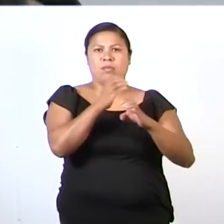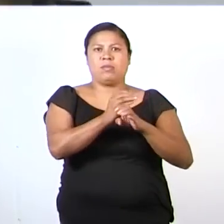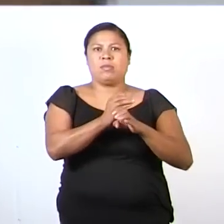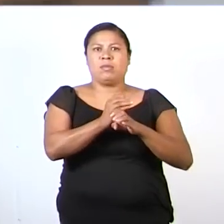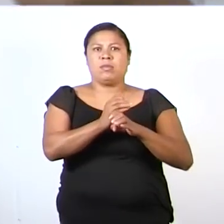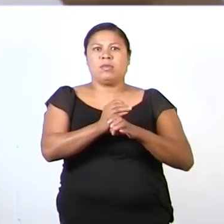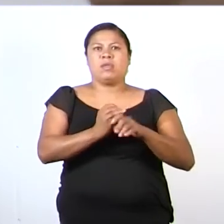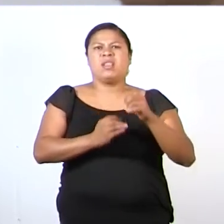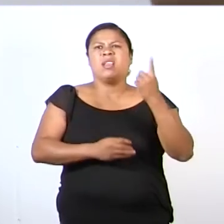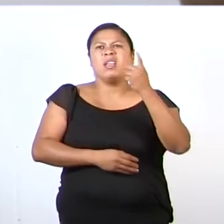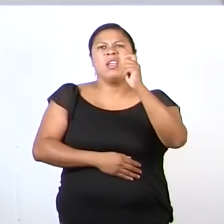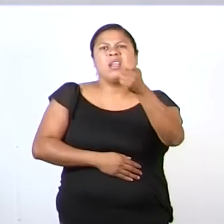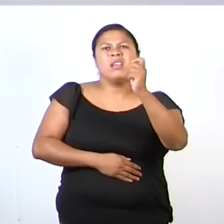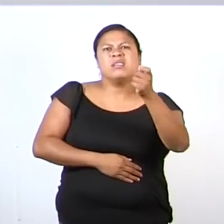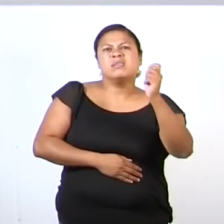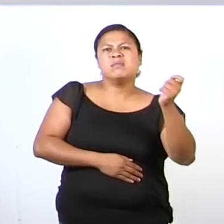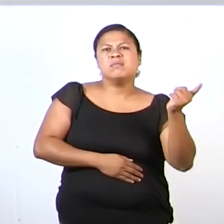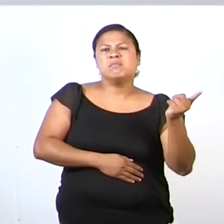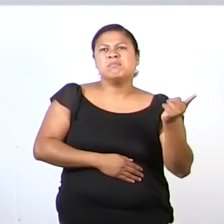¿Qué será esto?